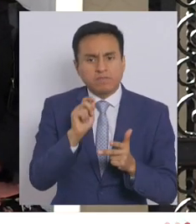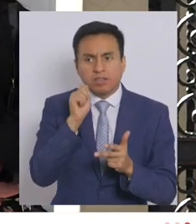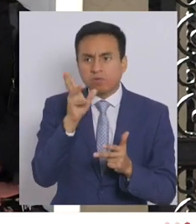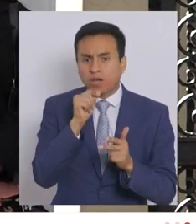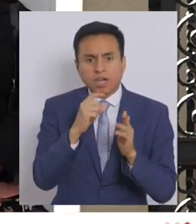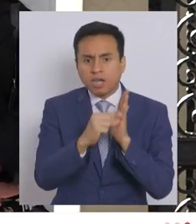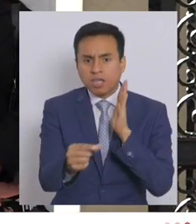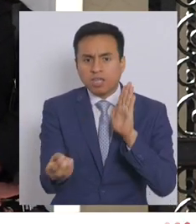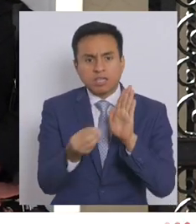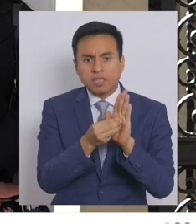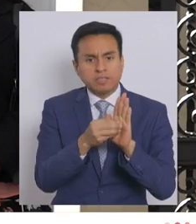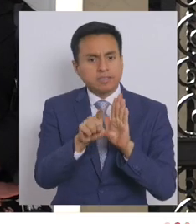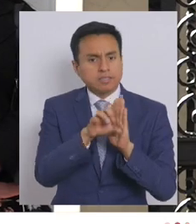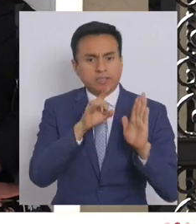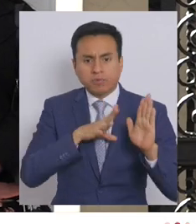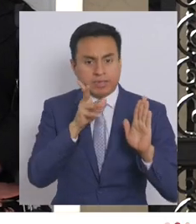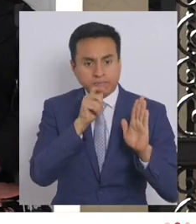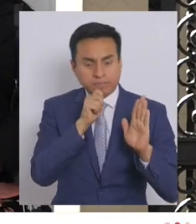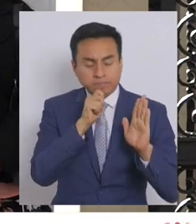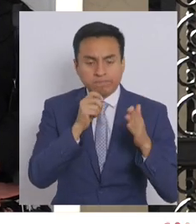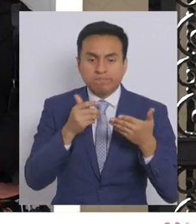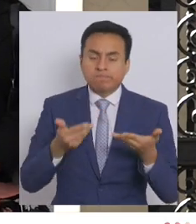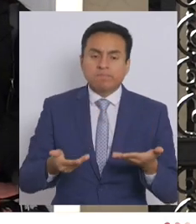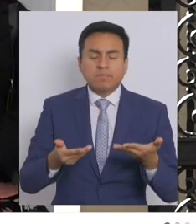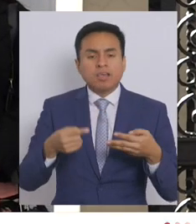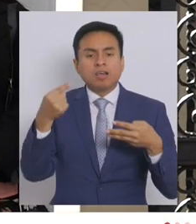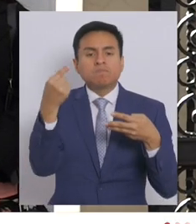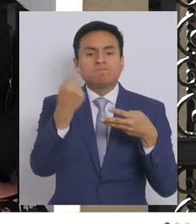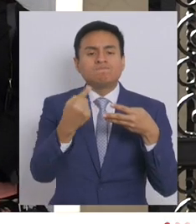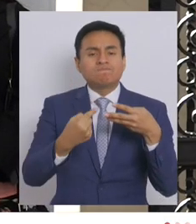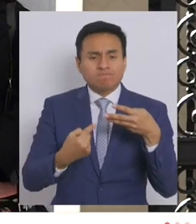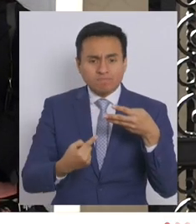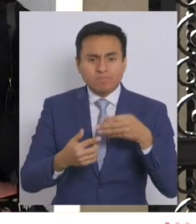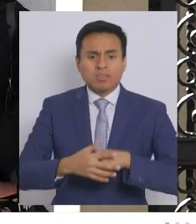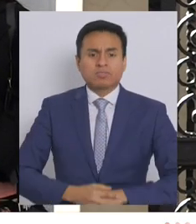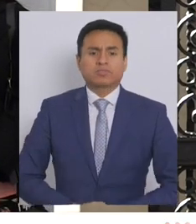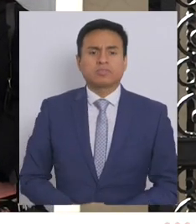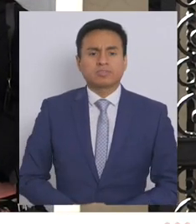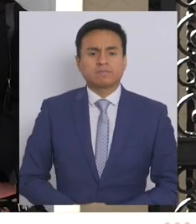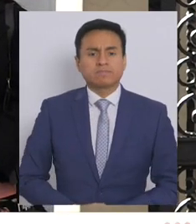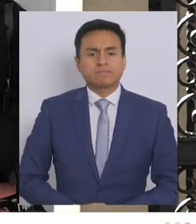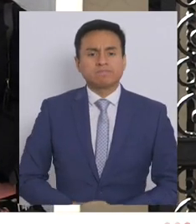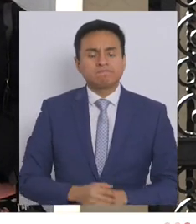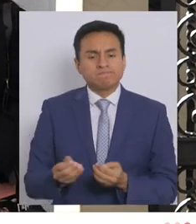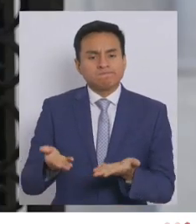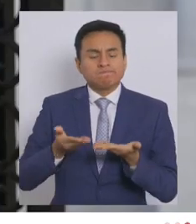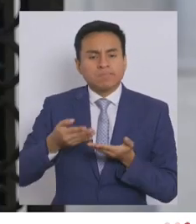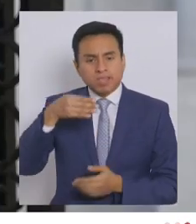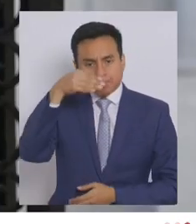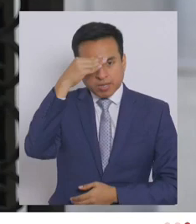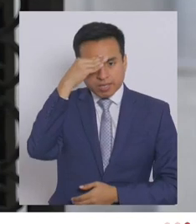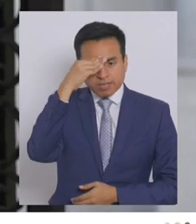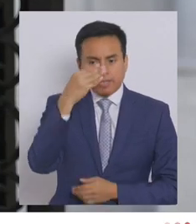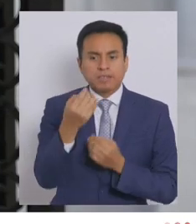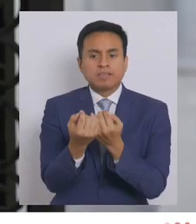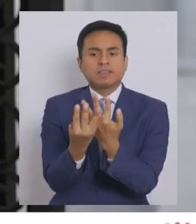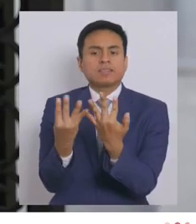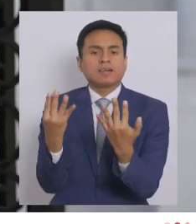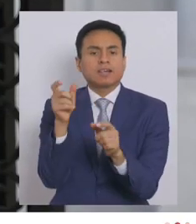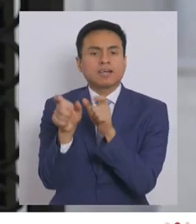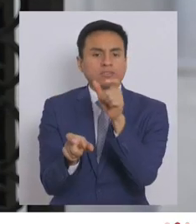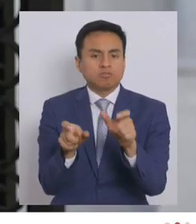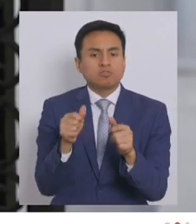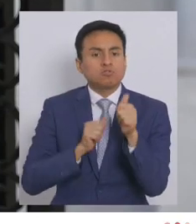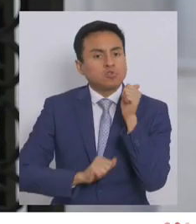existe actualmente en nuestra legislación. Por todas estas razones, inspirados en la experiencia de tantas y